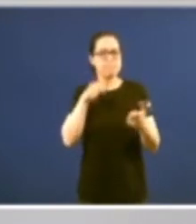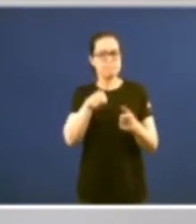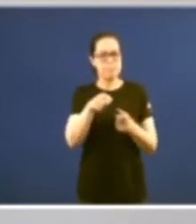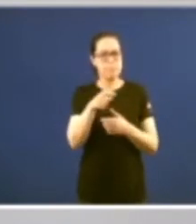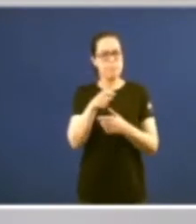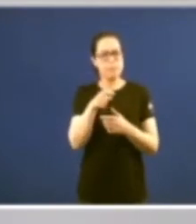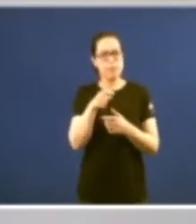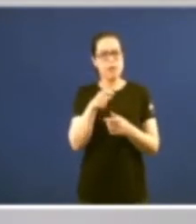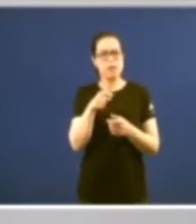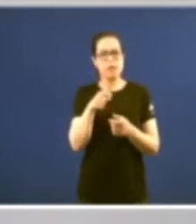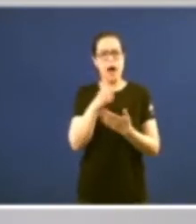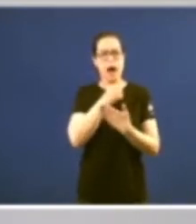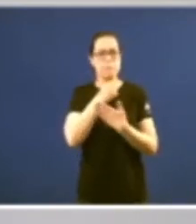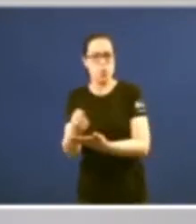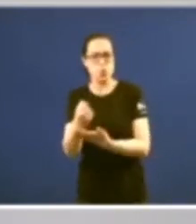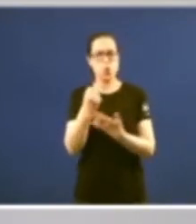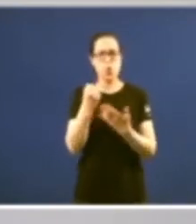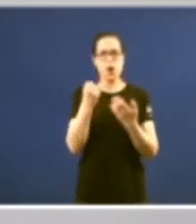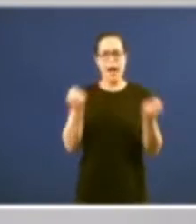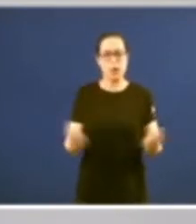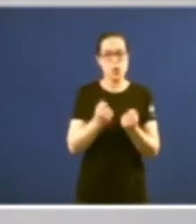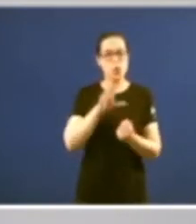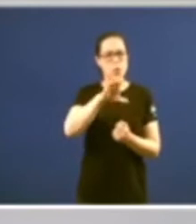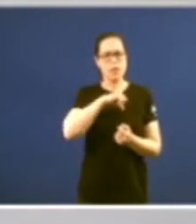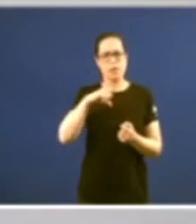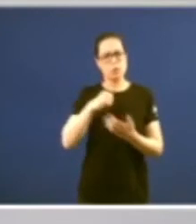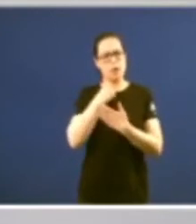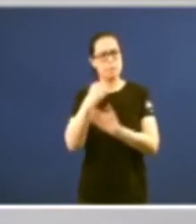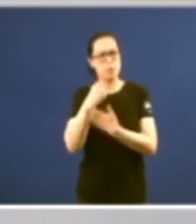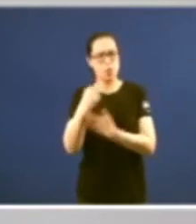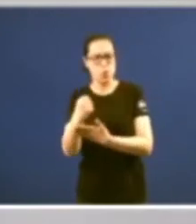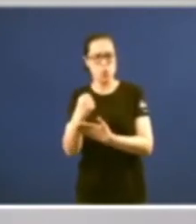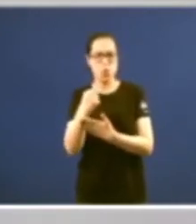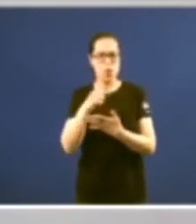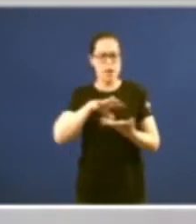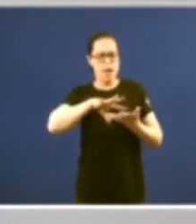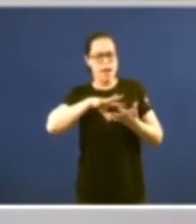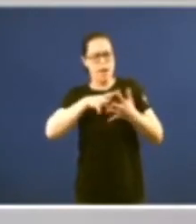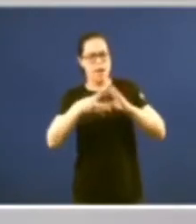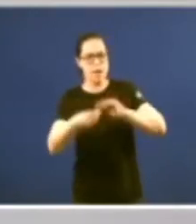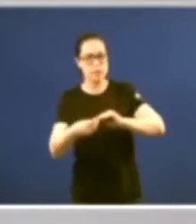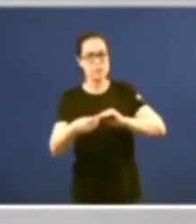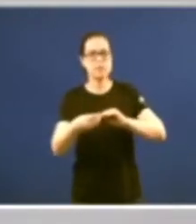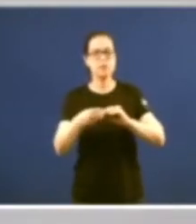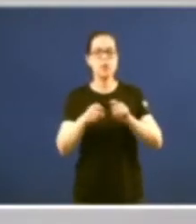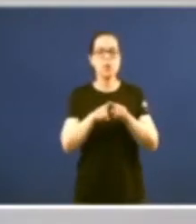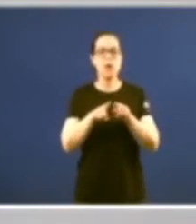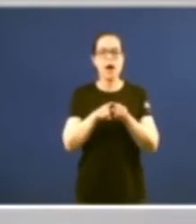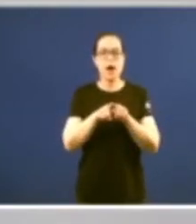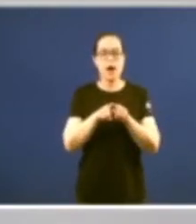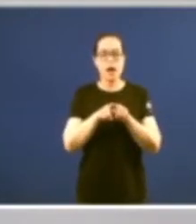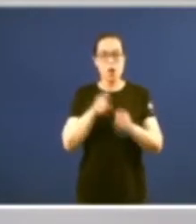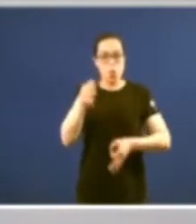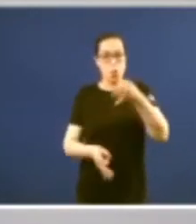apoyo la labor de actuación de la propia comunidad autónoma que va viabilizando el normal actuar de los